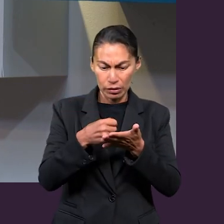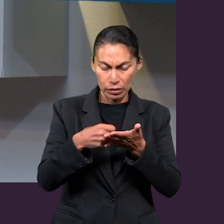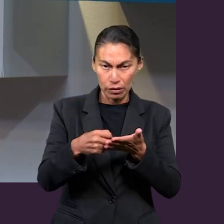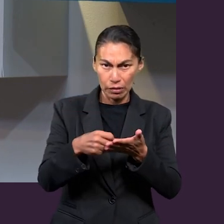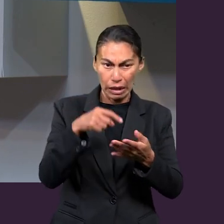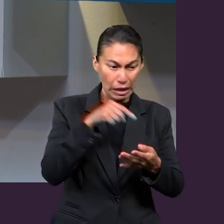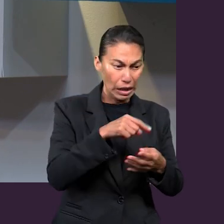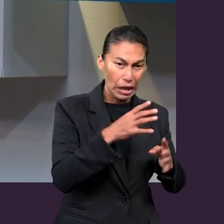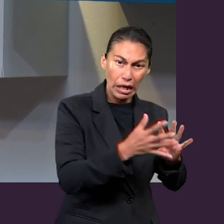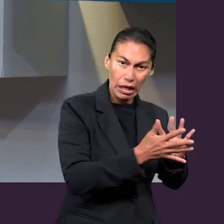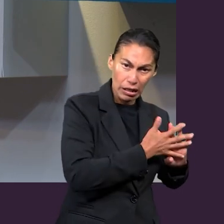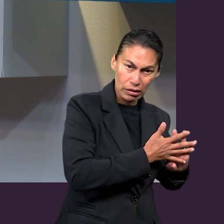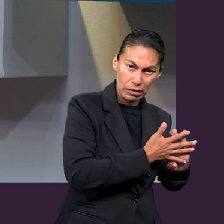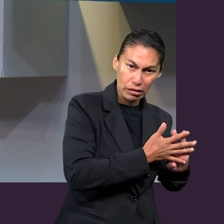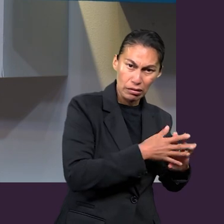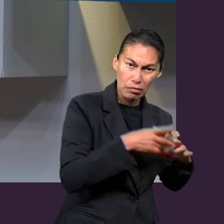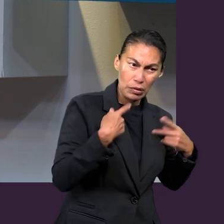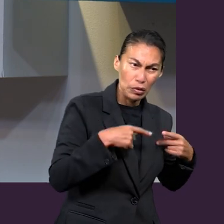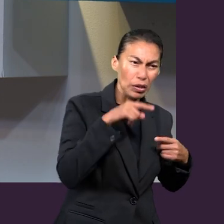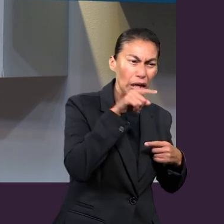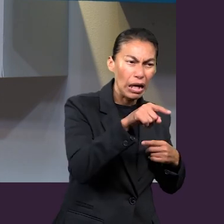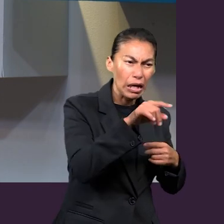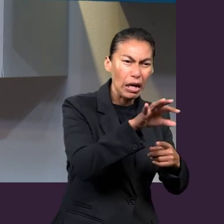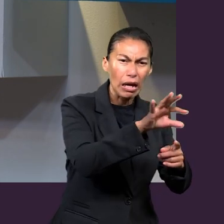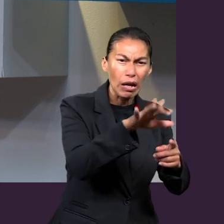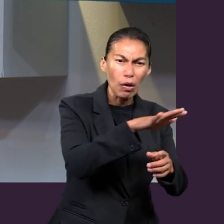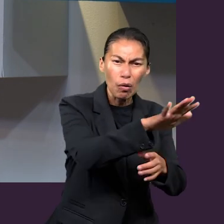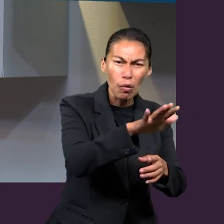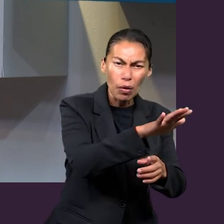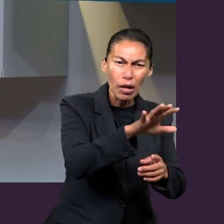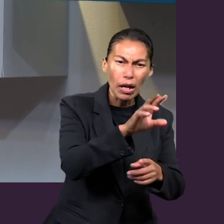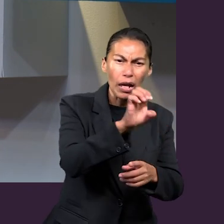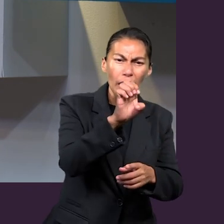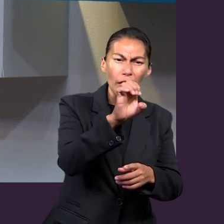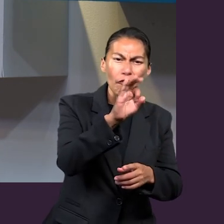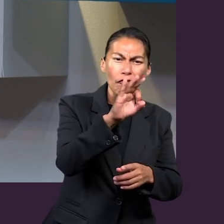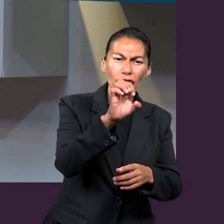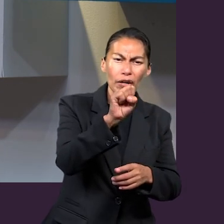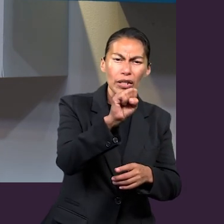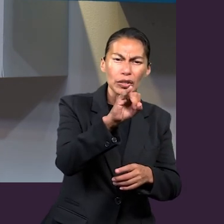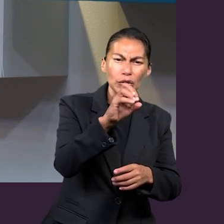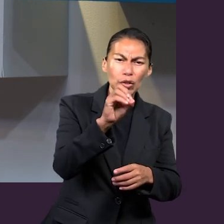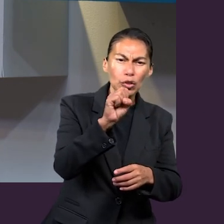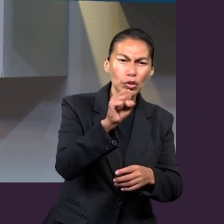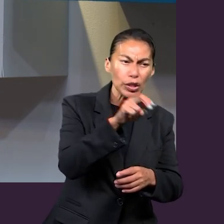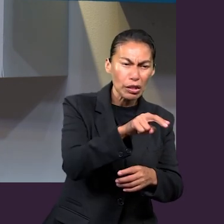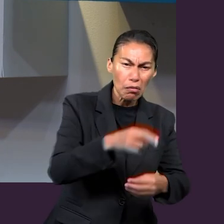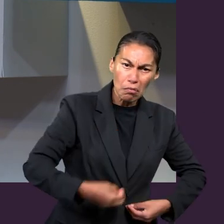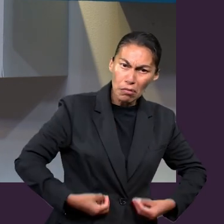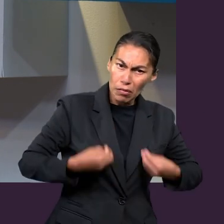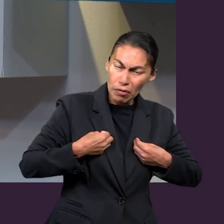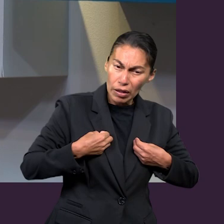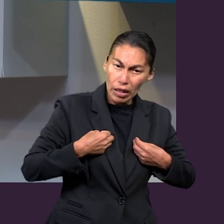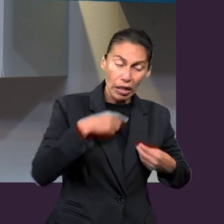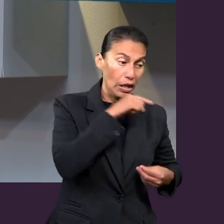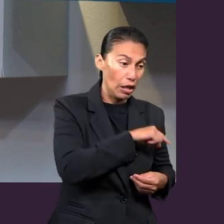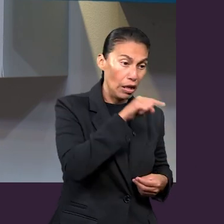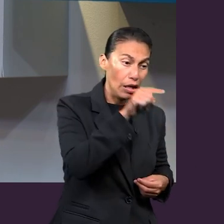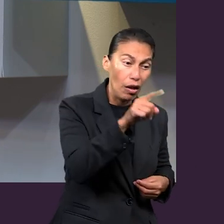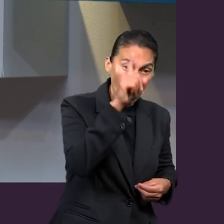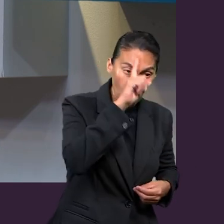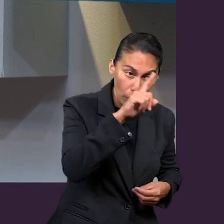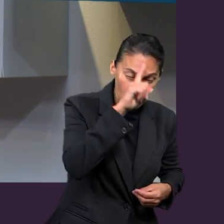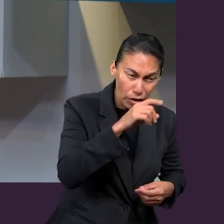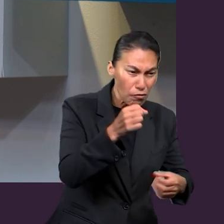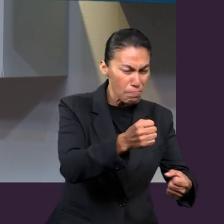cárcel, y se dirige a los habitantes de Efesios. Y hay un mensaje muy concreto y es que se mantengan firmes.